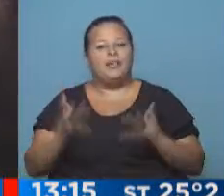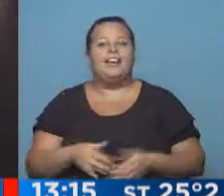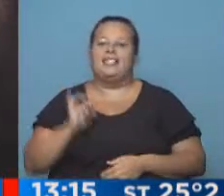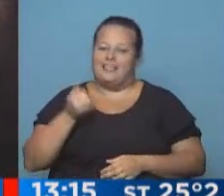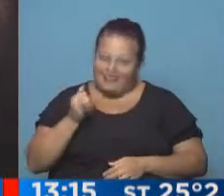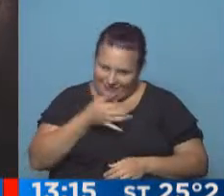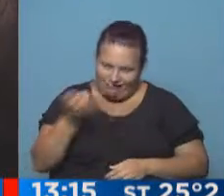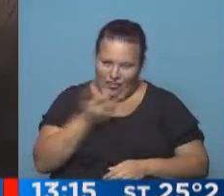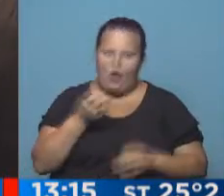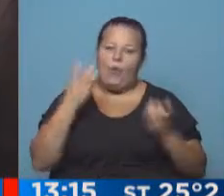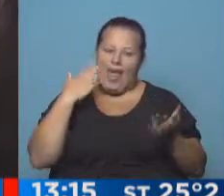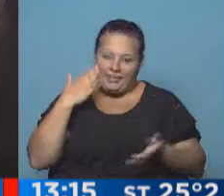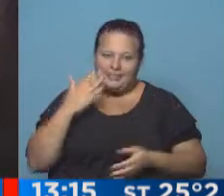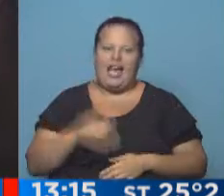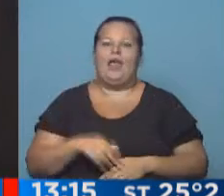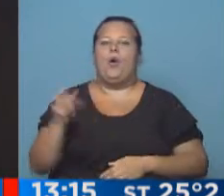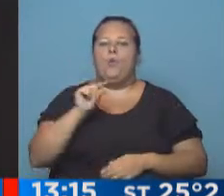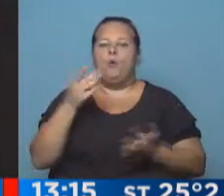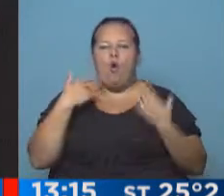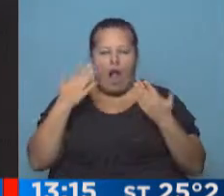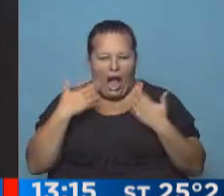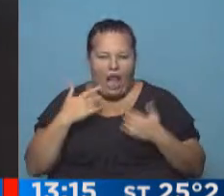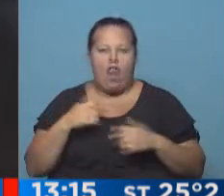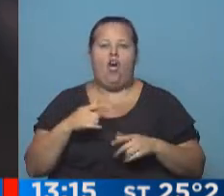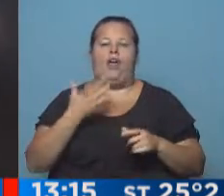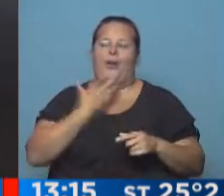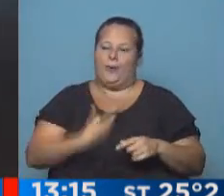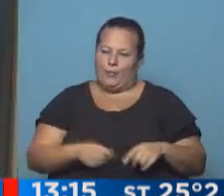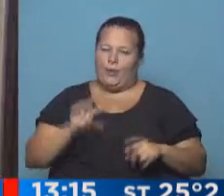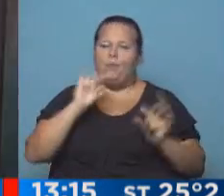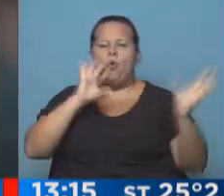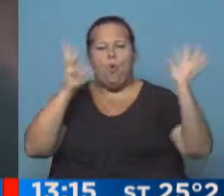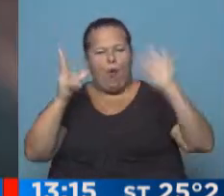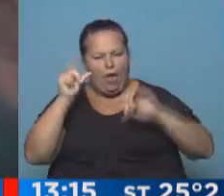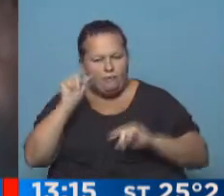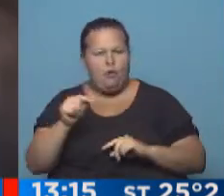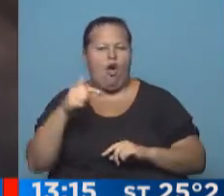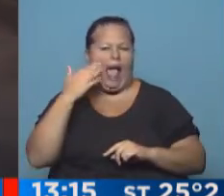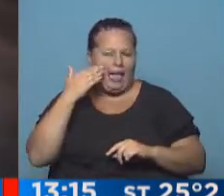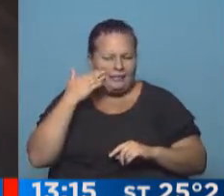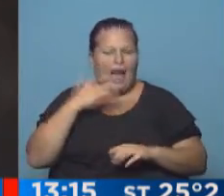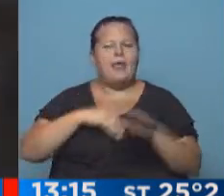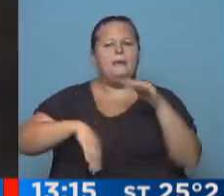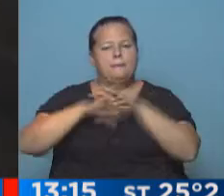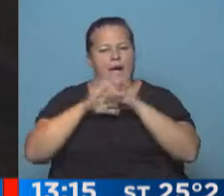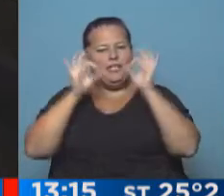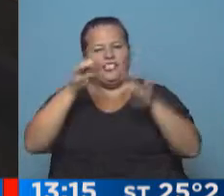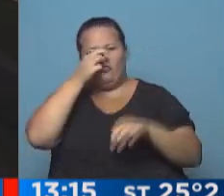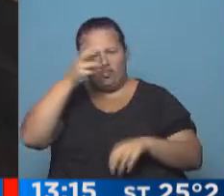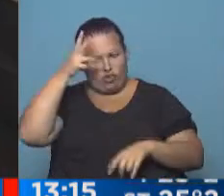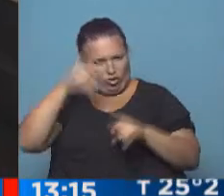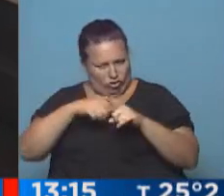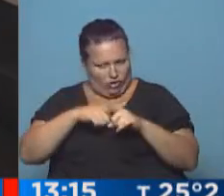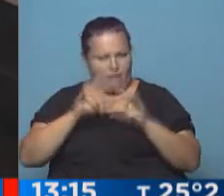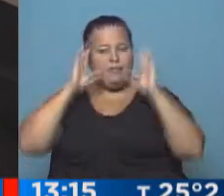Así es, Agustina. Roberto, muy buenas tardes. Este pequeño calorcito, este pequeño respiro. Con cielo apenas algo nublado en horas de la tarde. Una máxima que rondará los 28